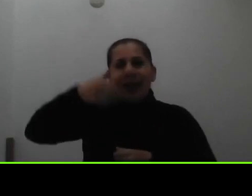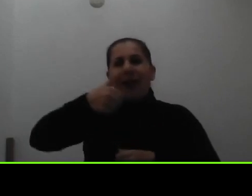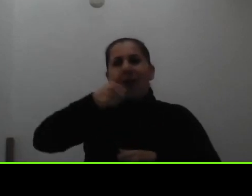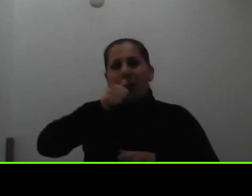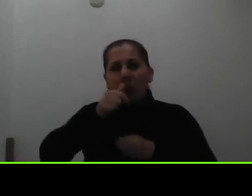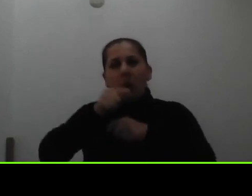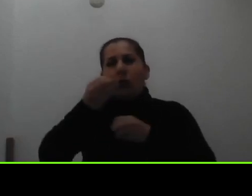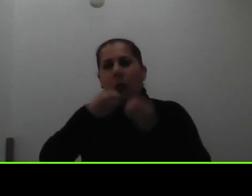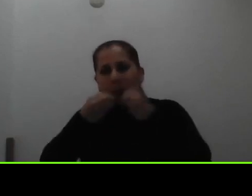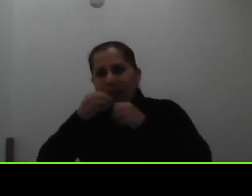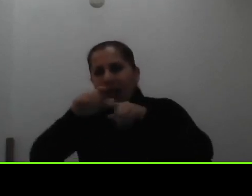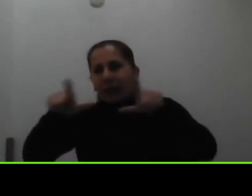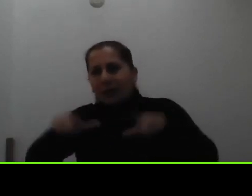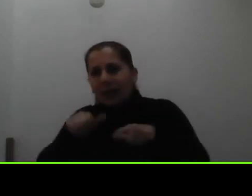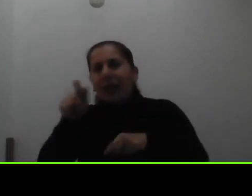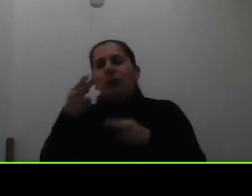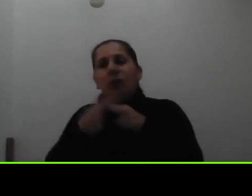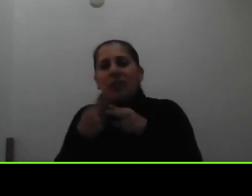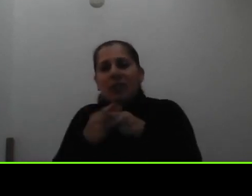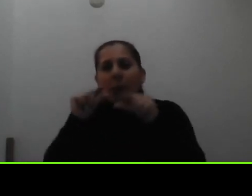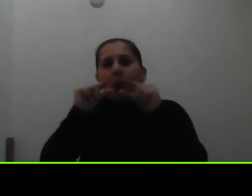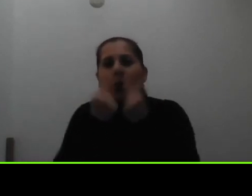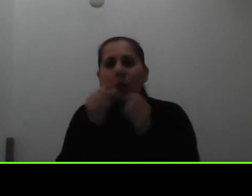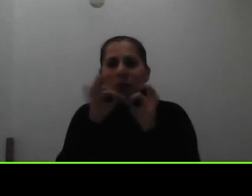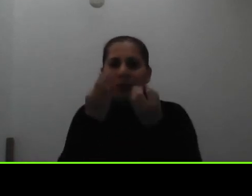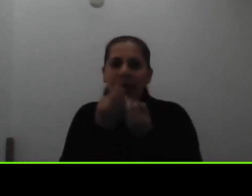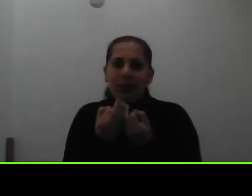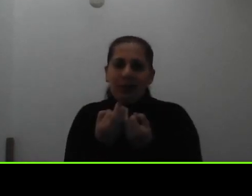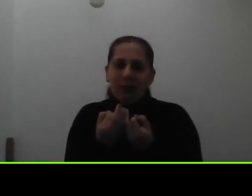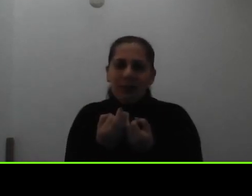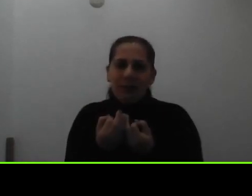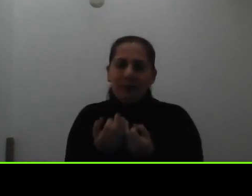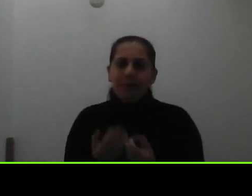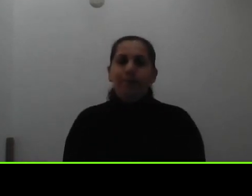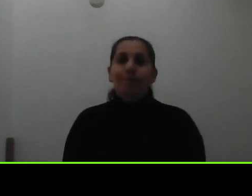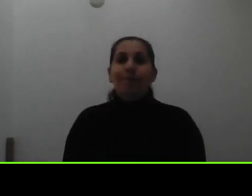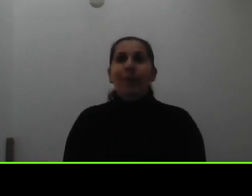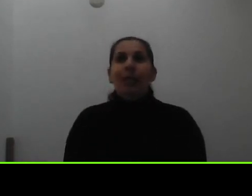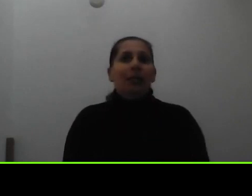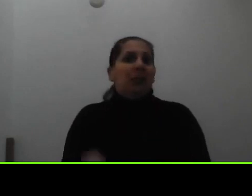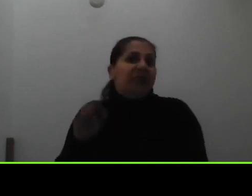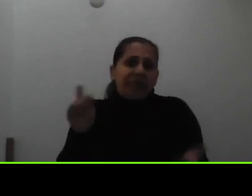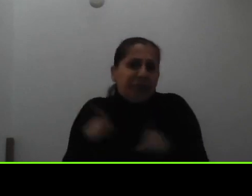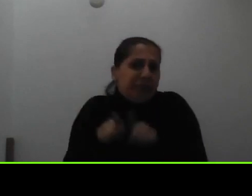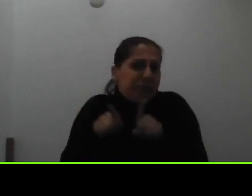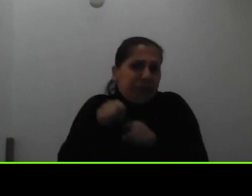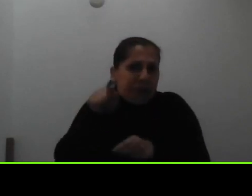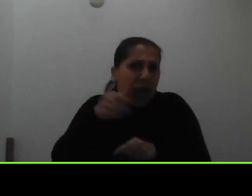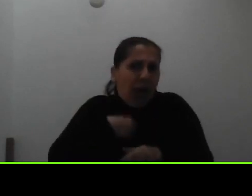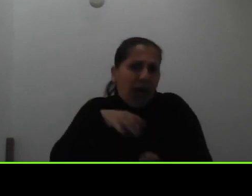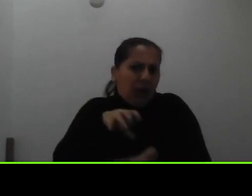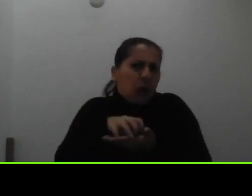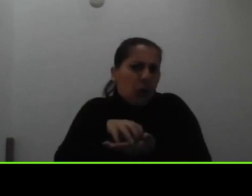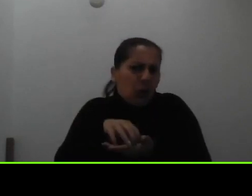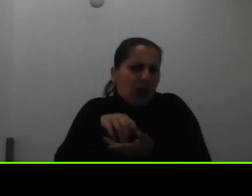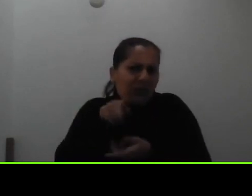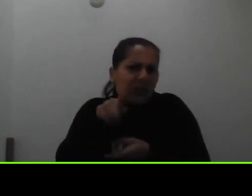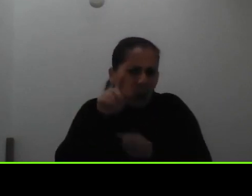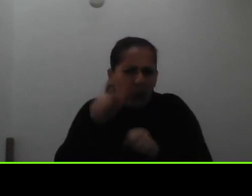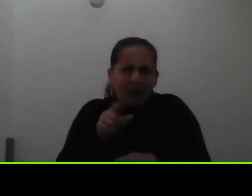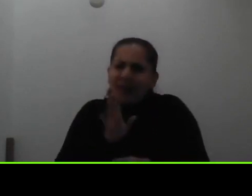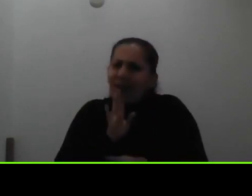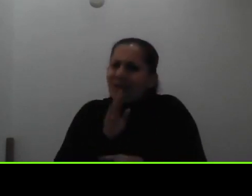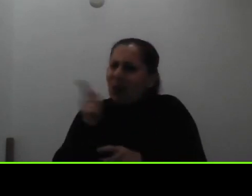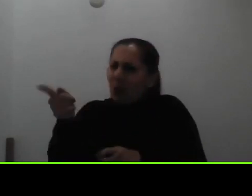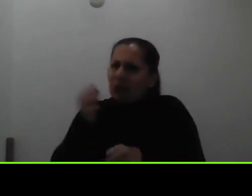casa ese es su grupo familiar igualmente si en esto hay dudas podríamos conversarlo con trabajo social